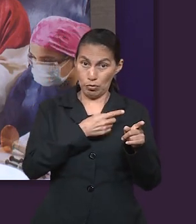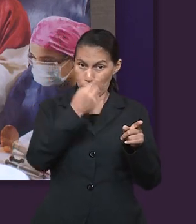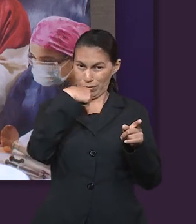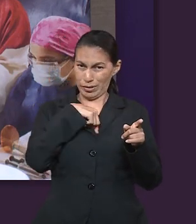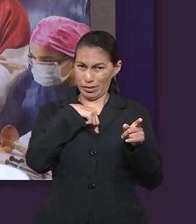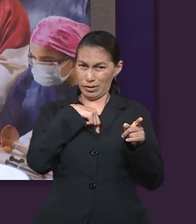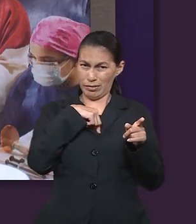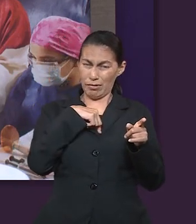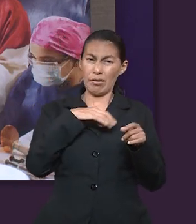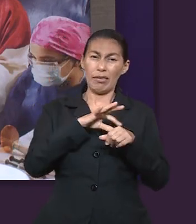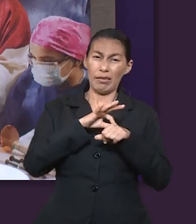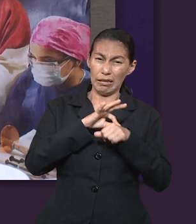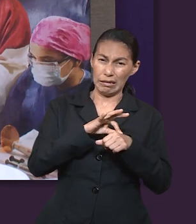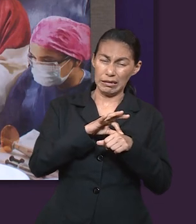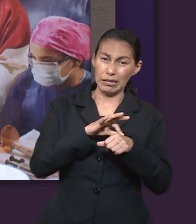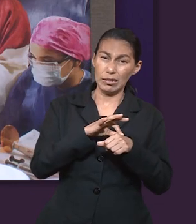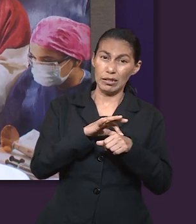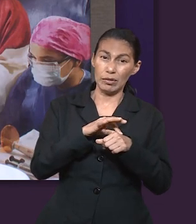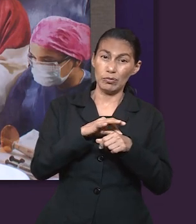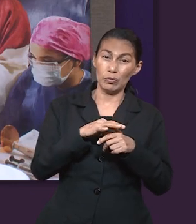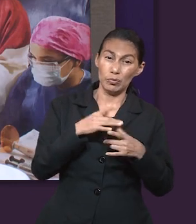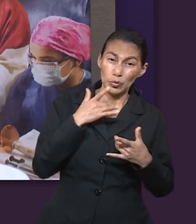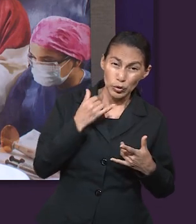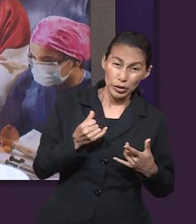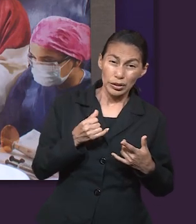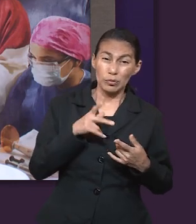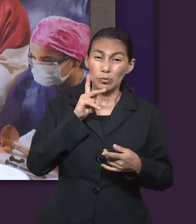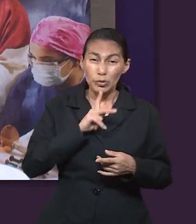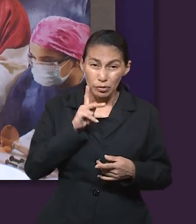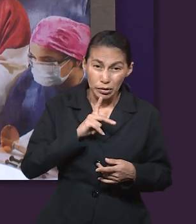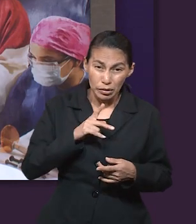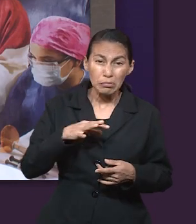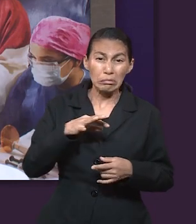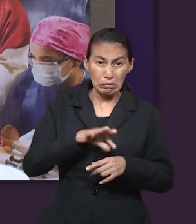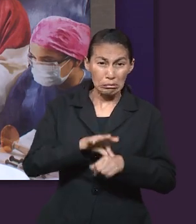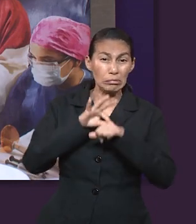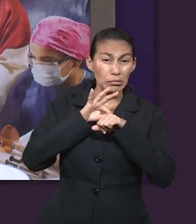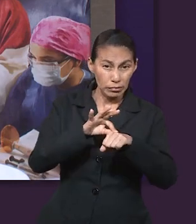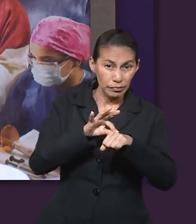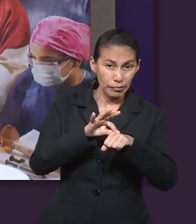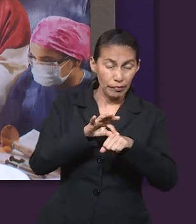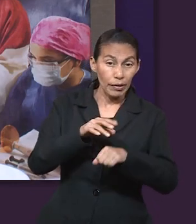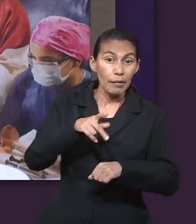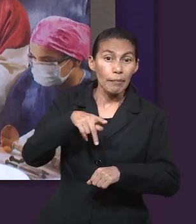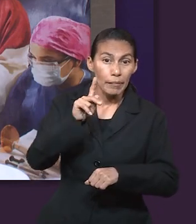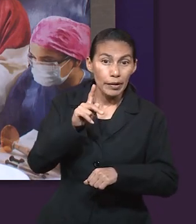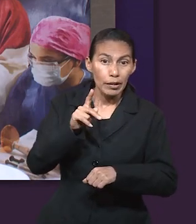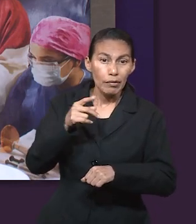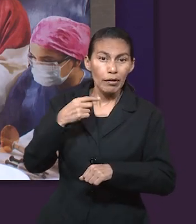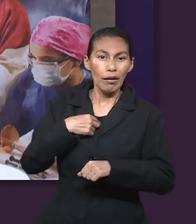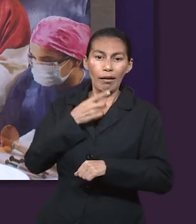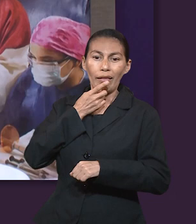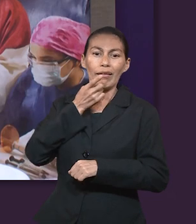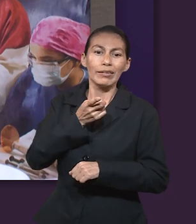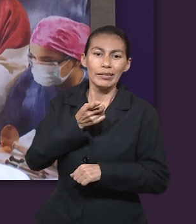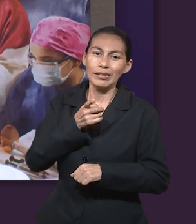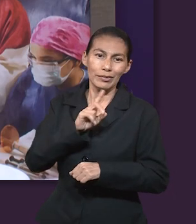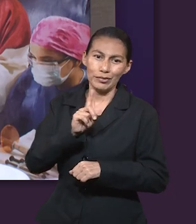habla en nombre del Señor es alguien que experimentó las luchas. Así que no está hablando de un tema que no es conocido para él, sino que